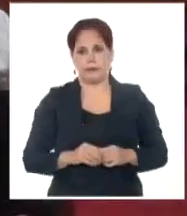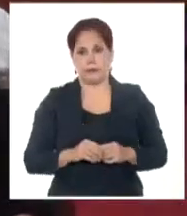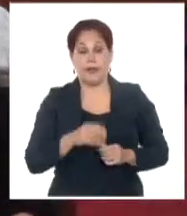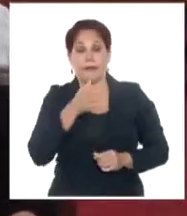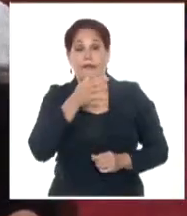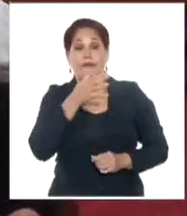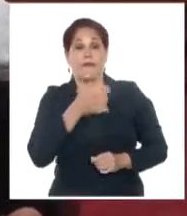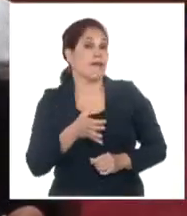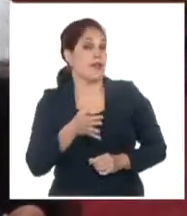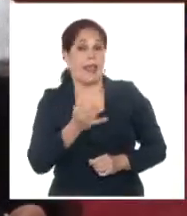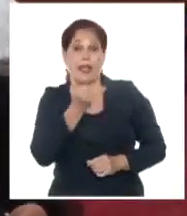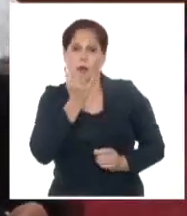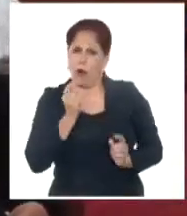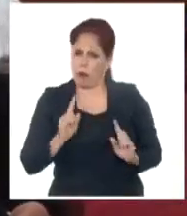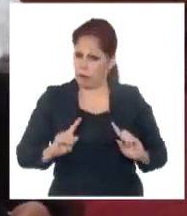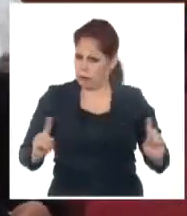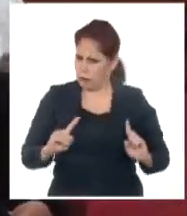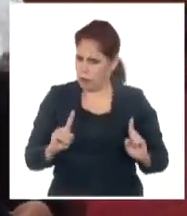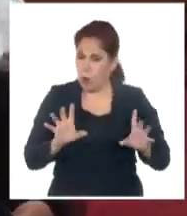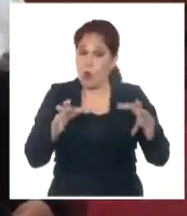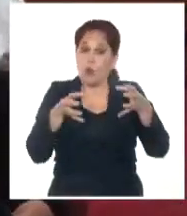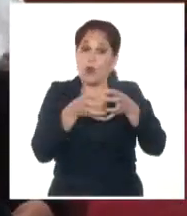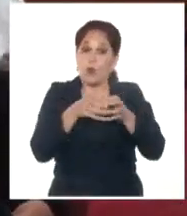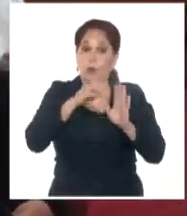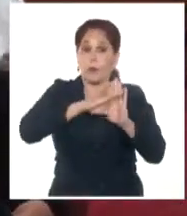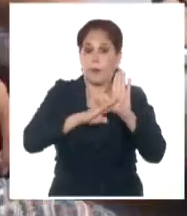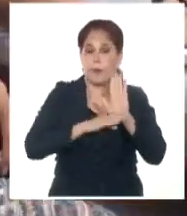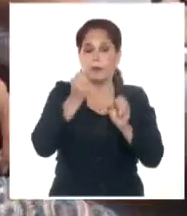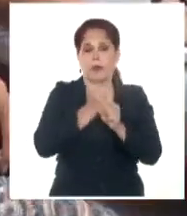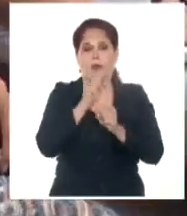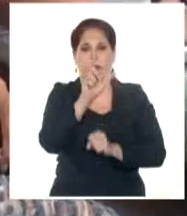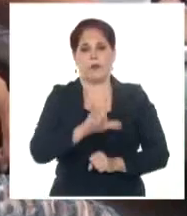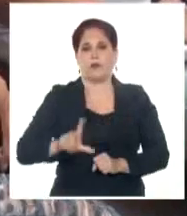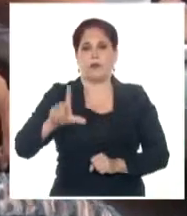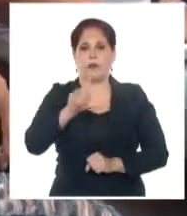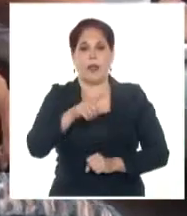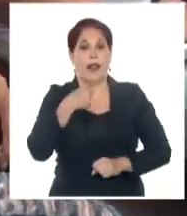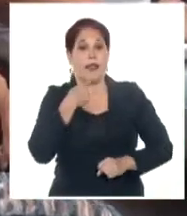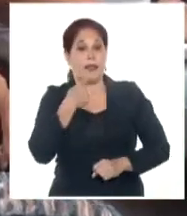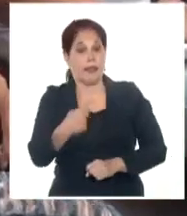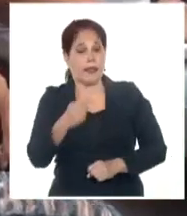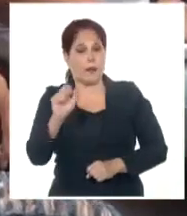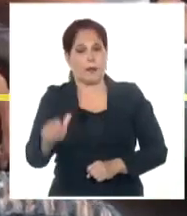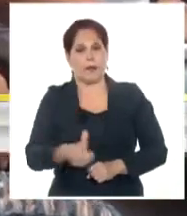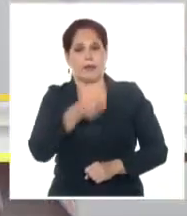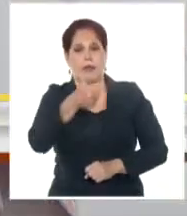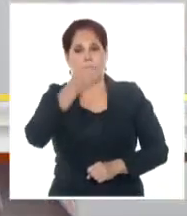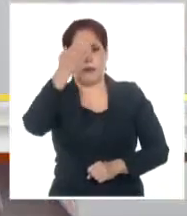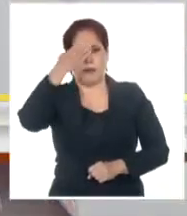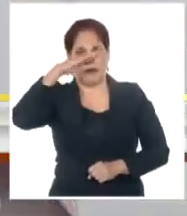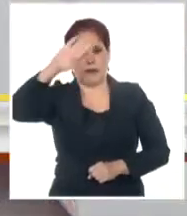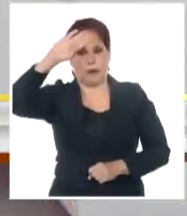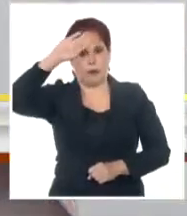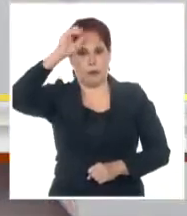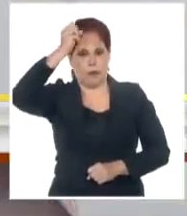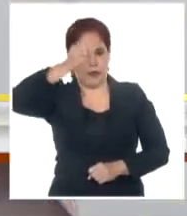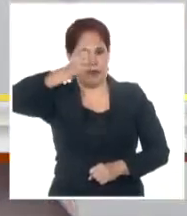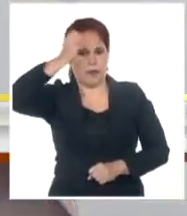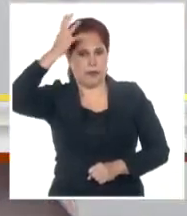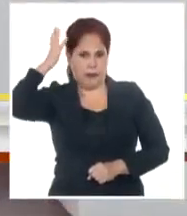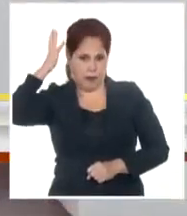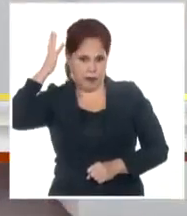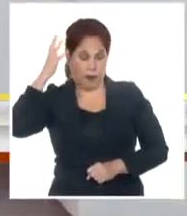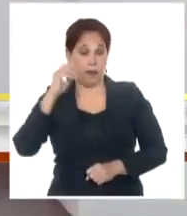Fidel no se equivocó al crear el programa de los trabajadores sociales, expresó el presidente de la República Miguel Díaz-Canel Bermúdez